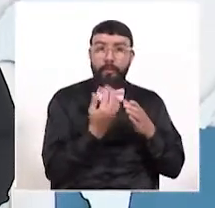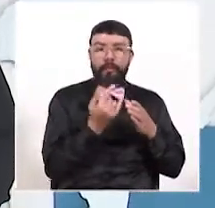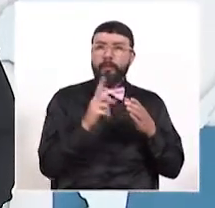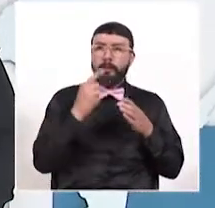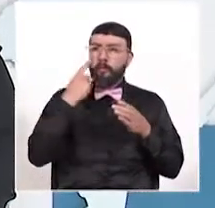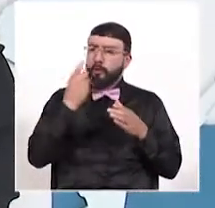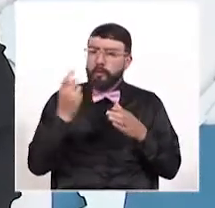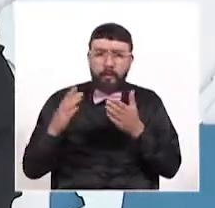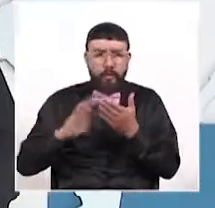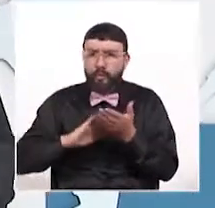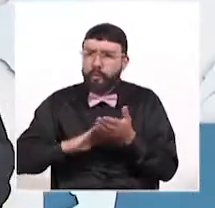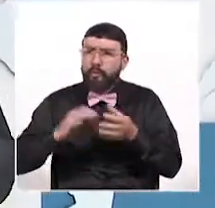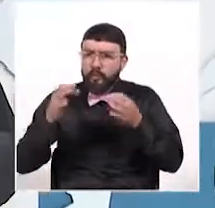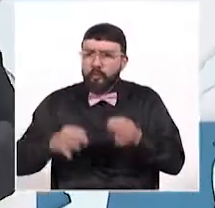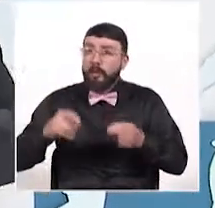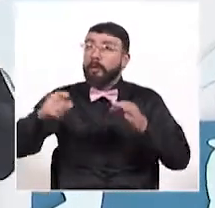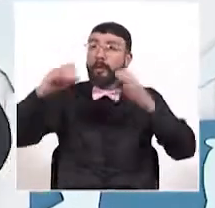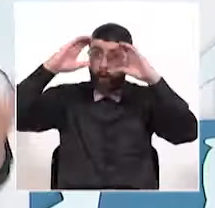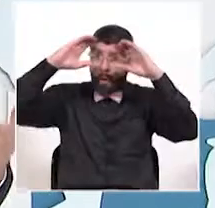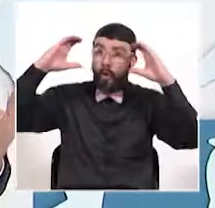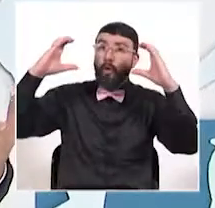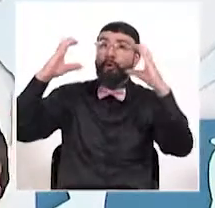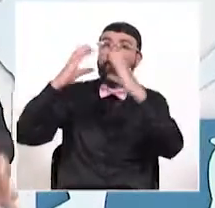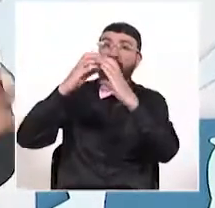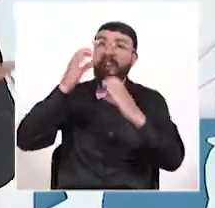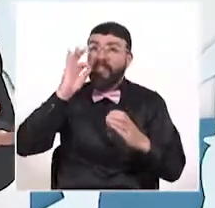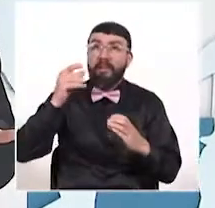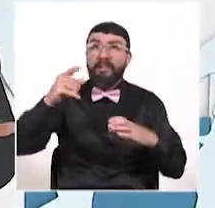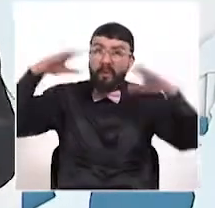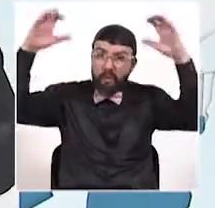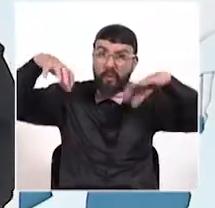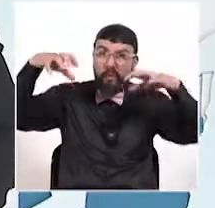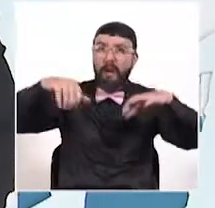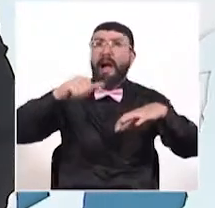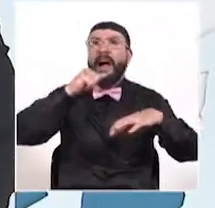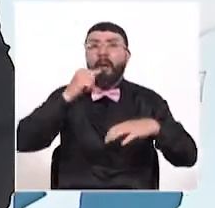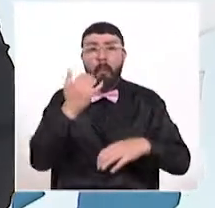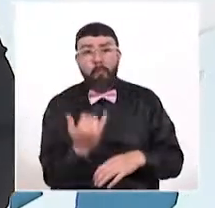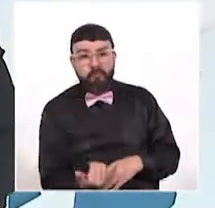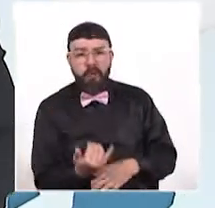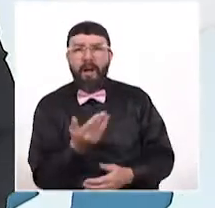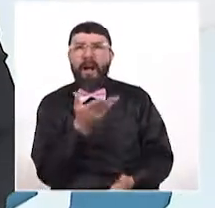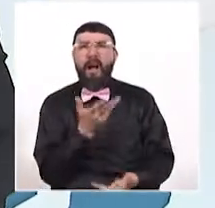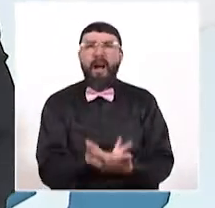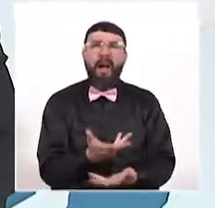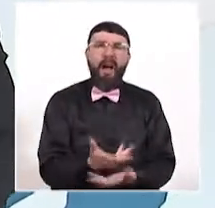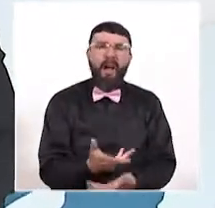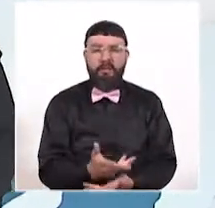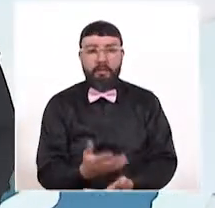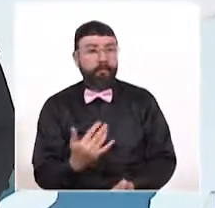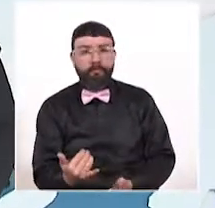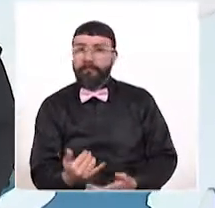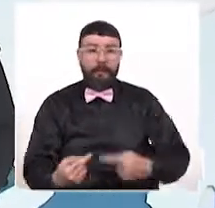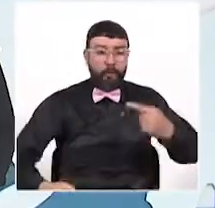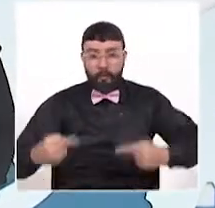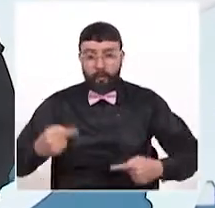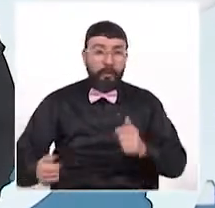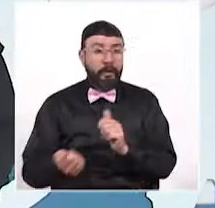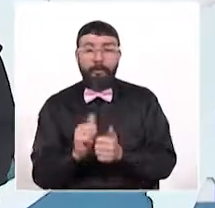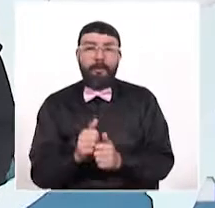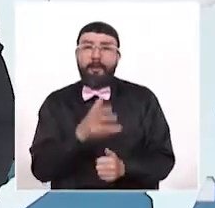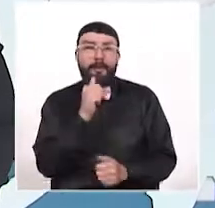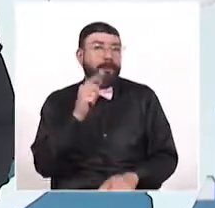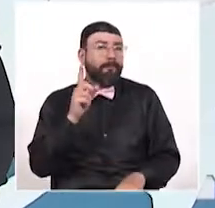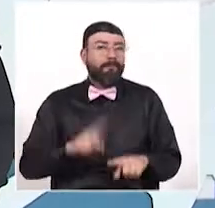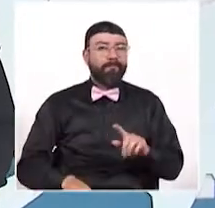una solución definitiva para el Coliseo del Café, en donde cada vez que llueve, se inunda en su parte baja, perjudicando de manera significativa a diferentes